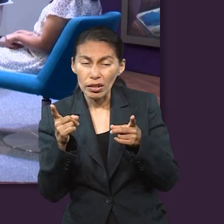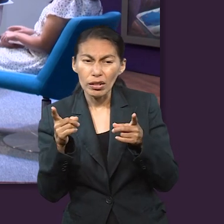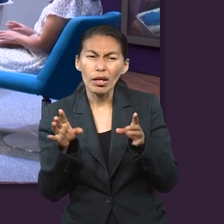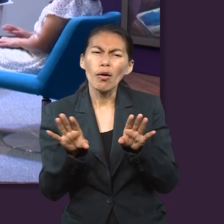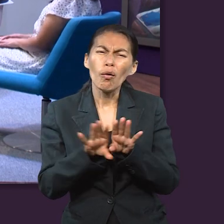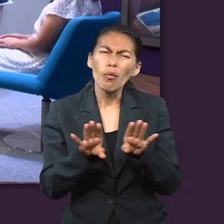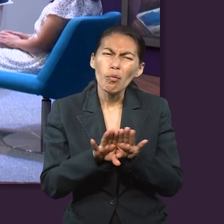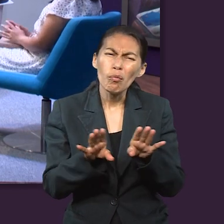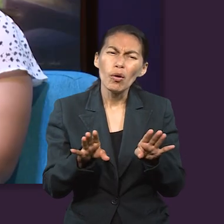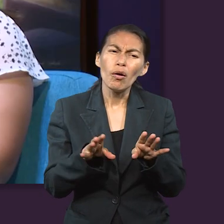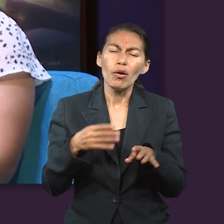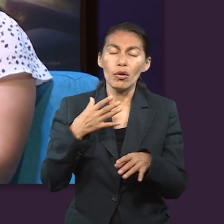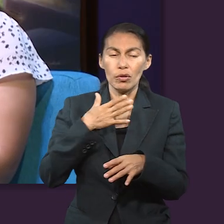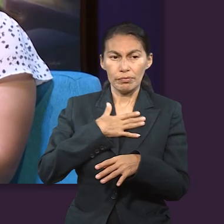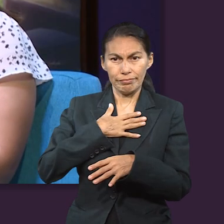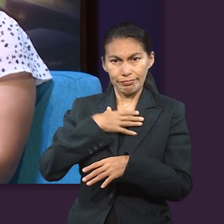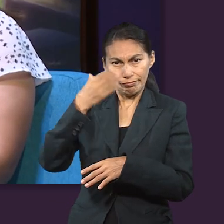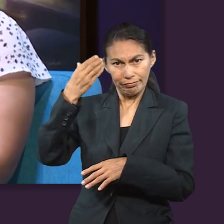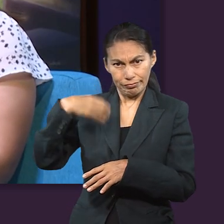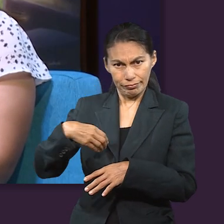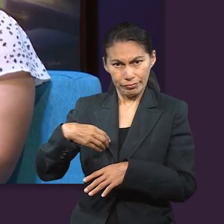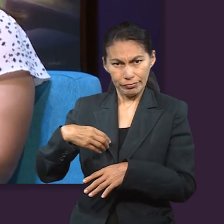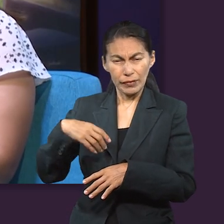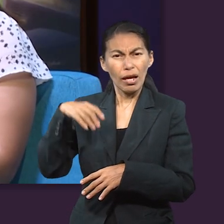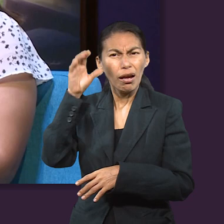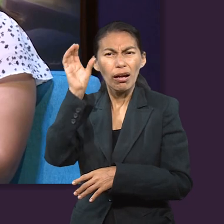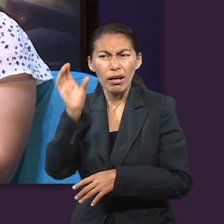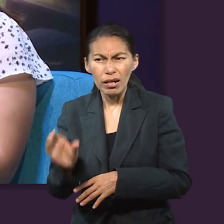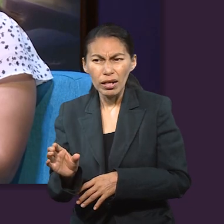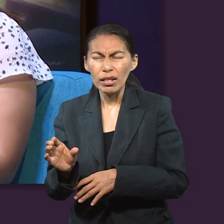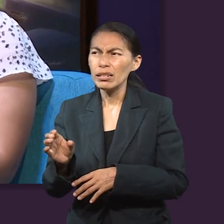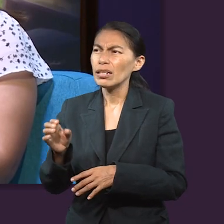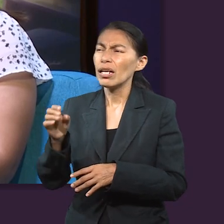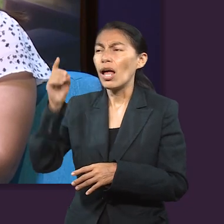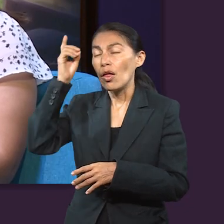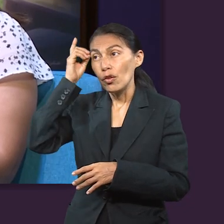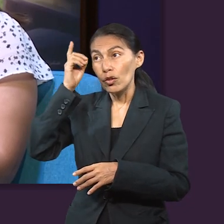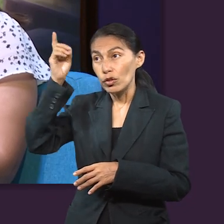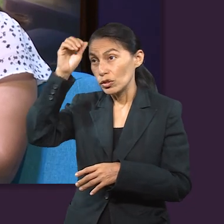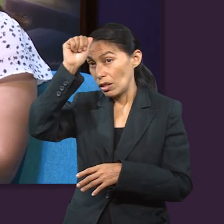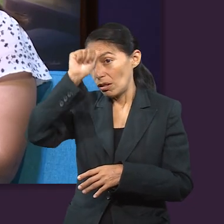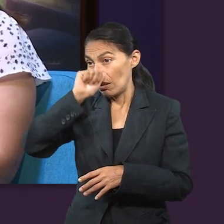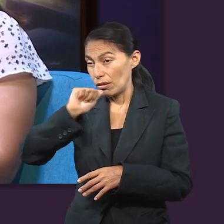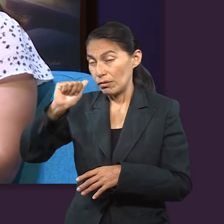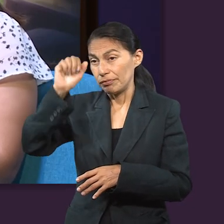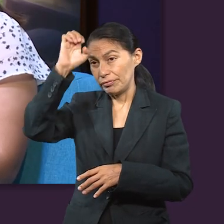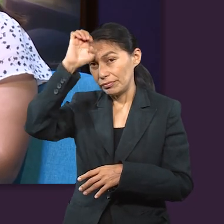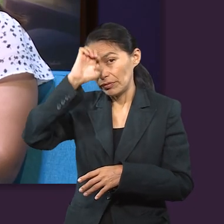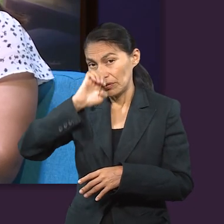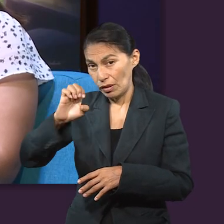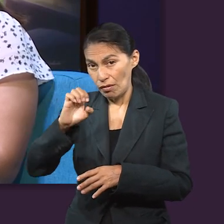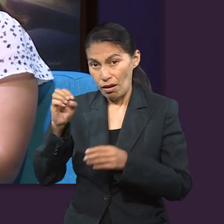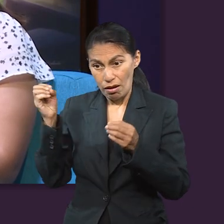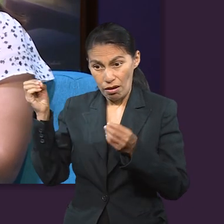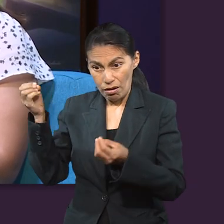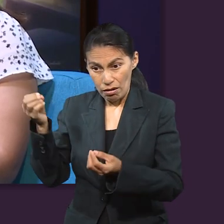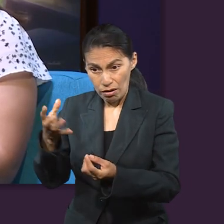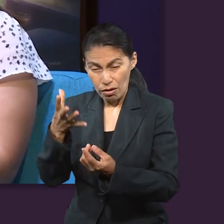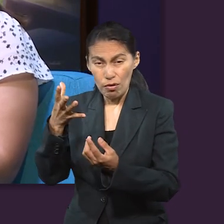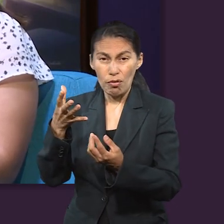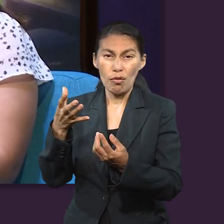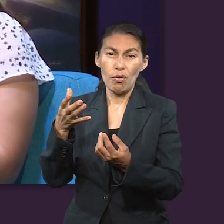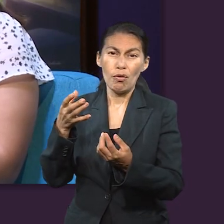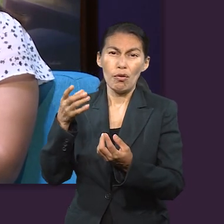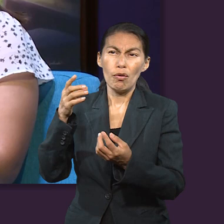diferenciación de la imagen de Dios es prácticamente nuestro carácter, ¿no? Cuando Dios creó a Adán, lo hizo con